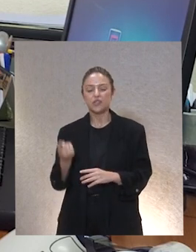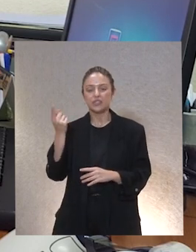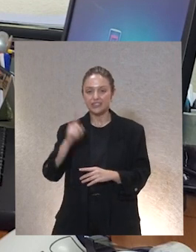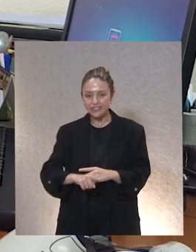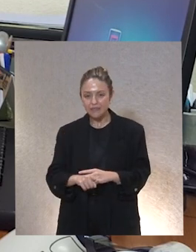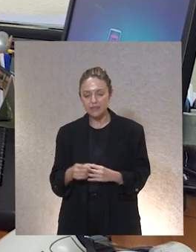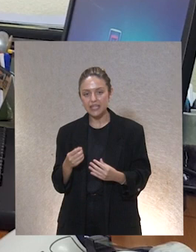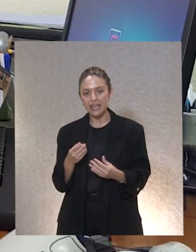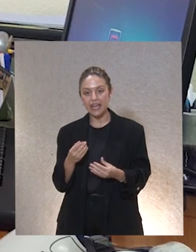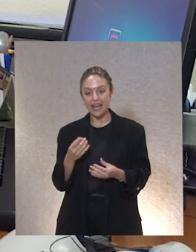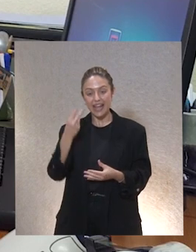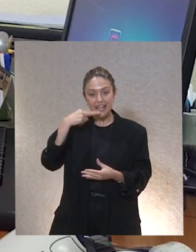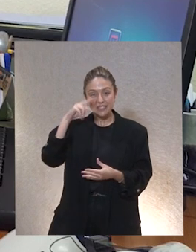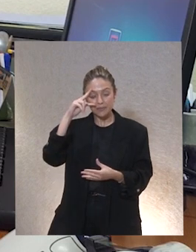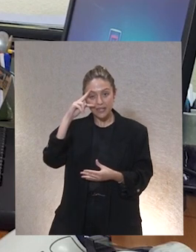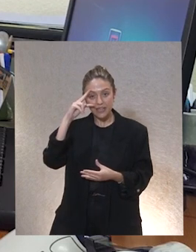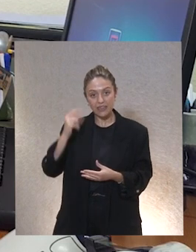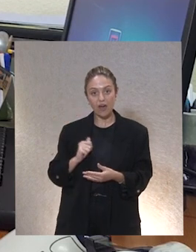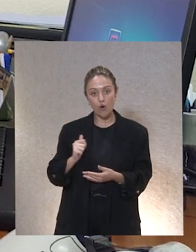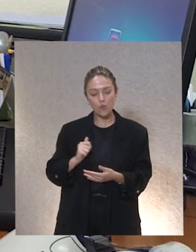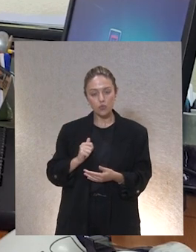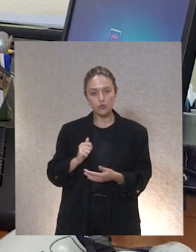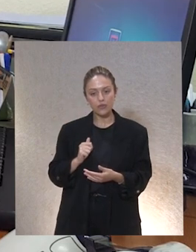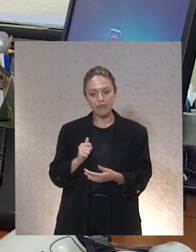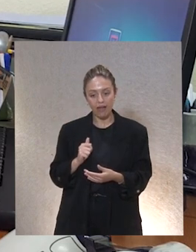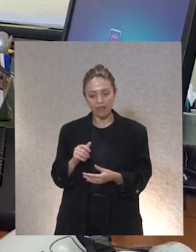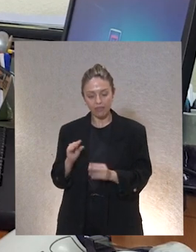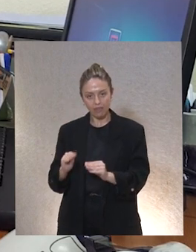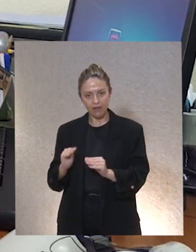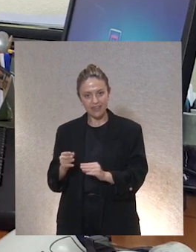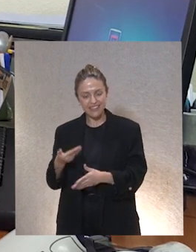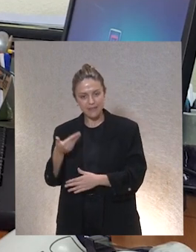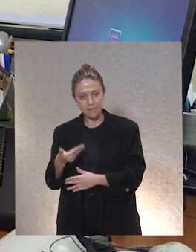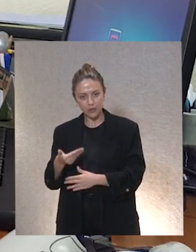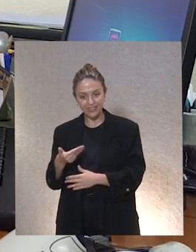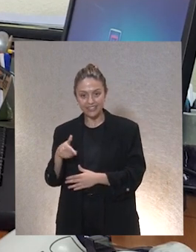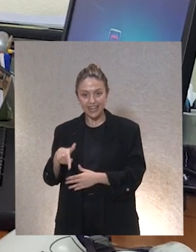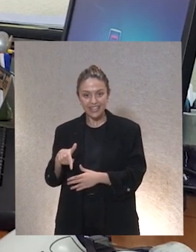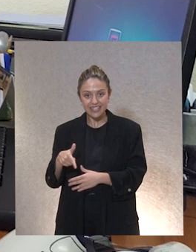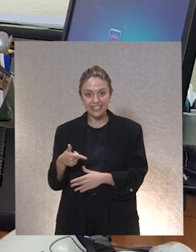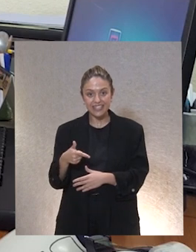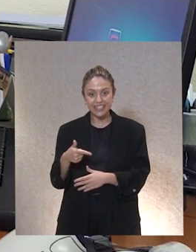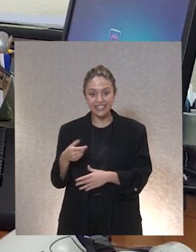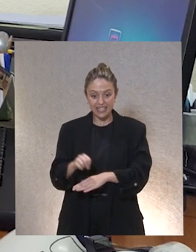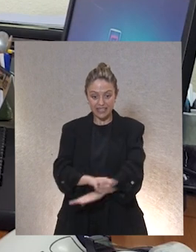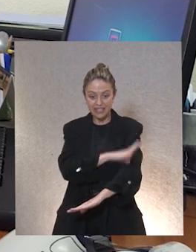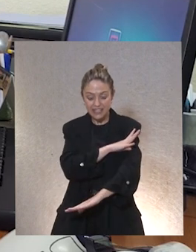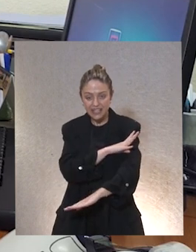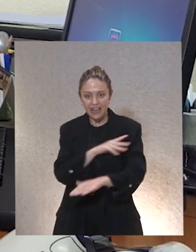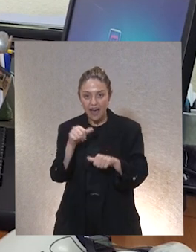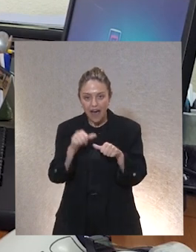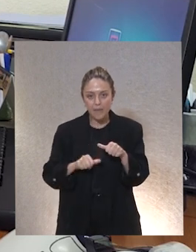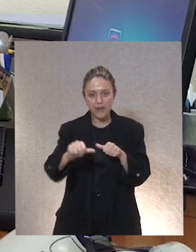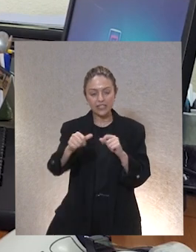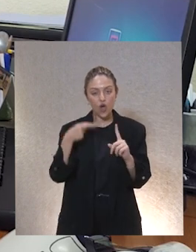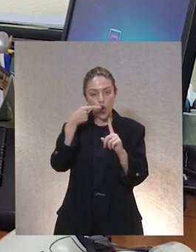oportunidades y experiencias que para ella sean importantes y para poder desde ahí desde sus expresiones emocionales establecer los